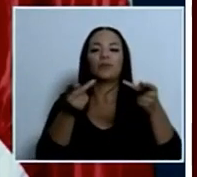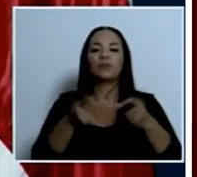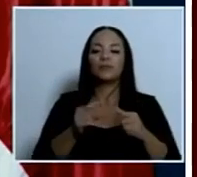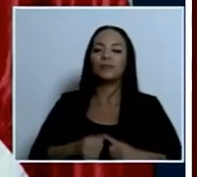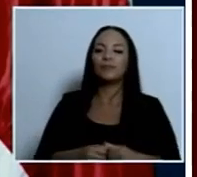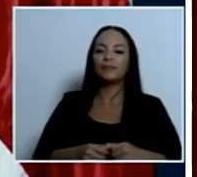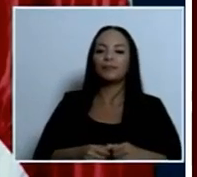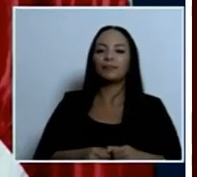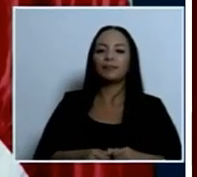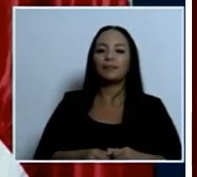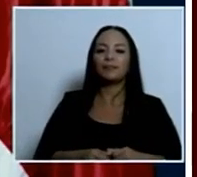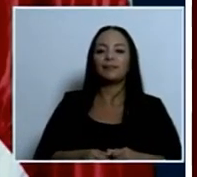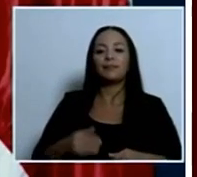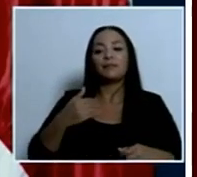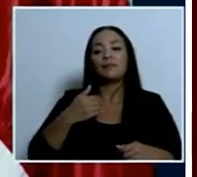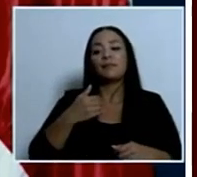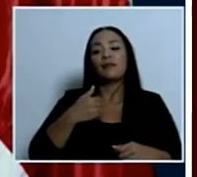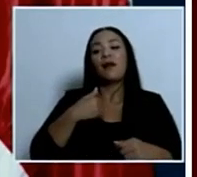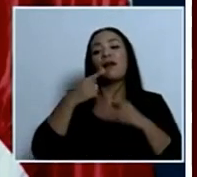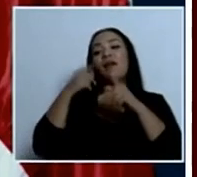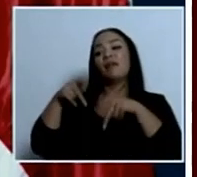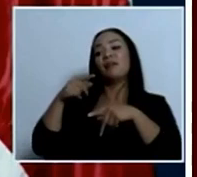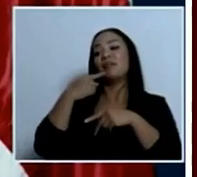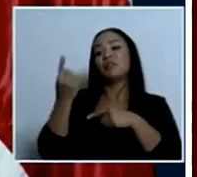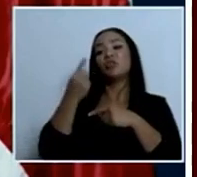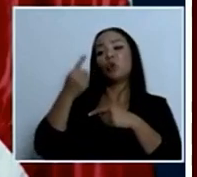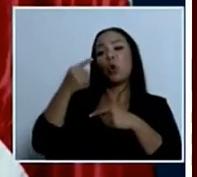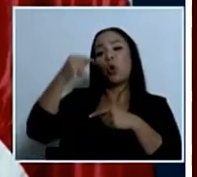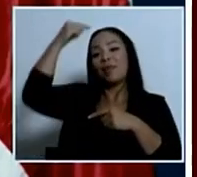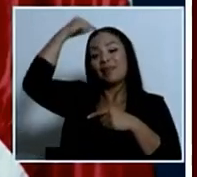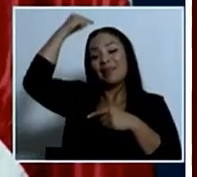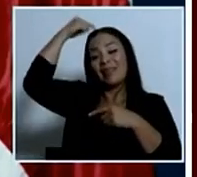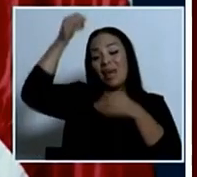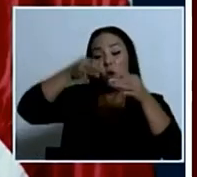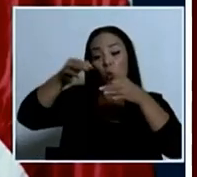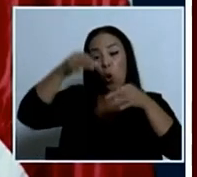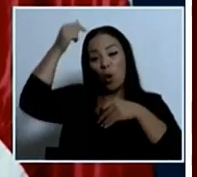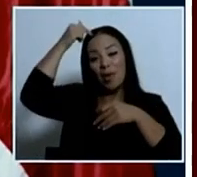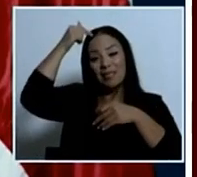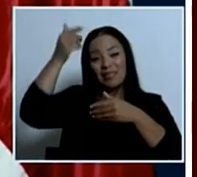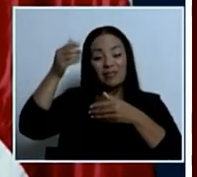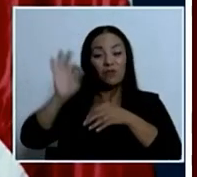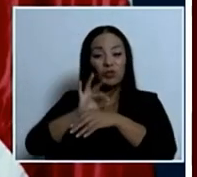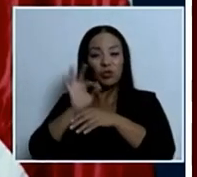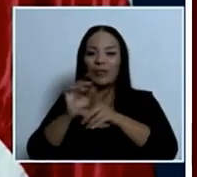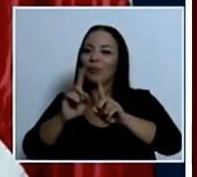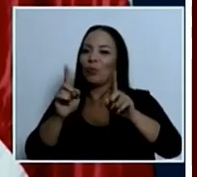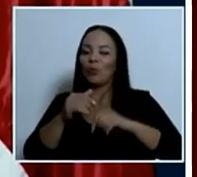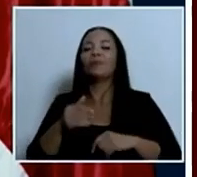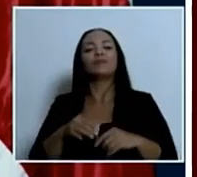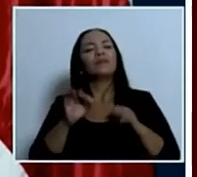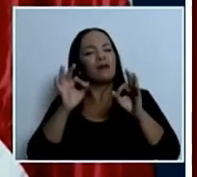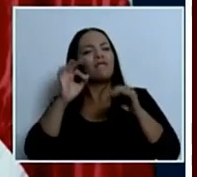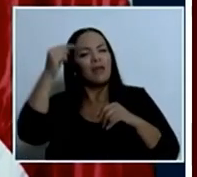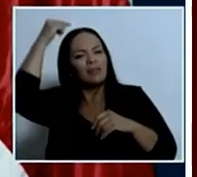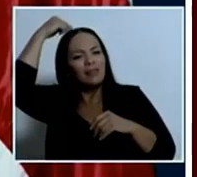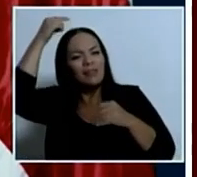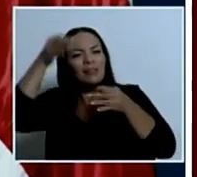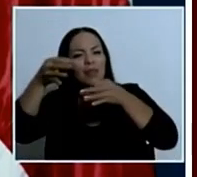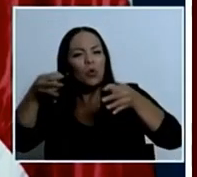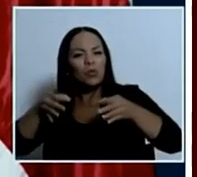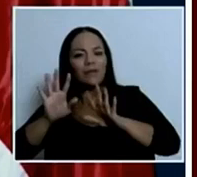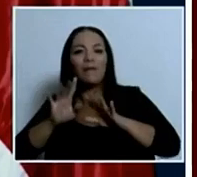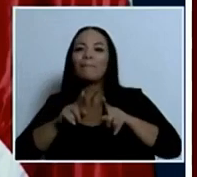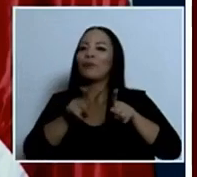habla de que solo las neuronas sirven no no hay que tener muchas neuronas pero también hay que tener muchas